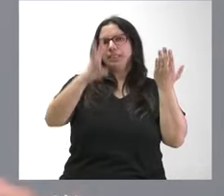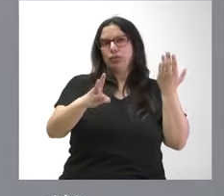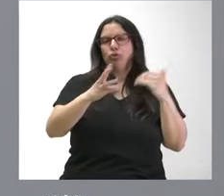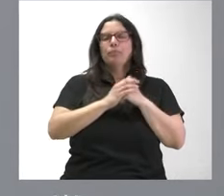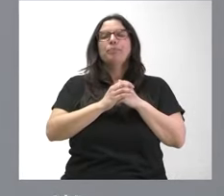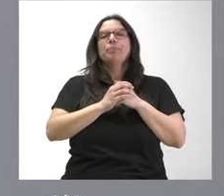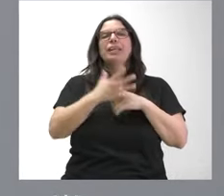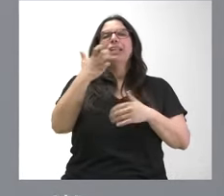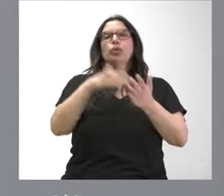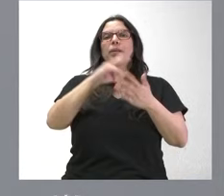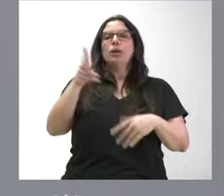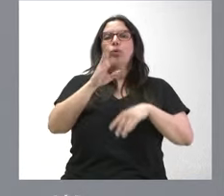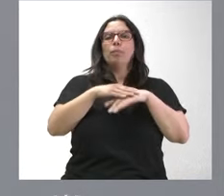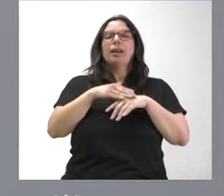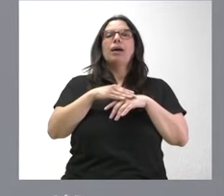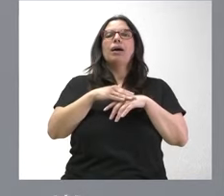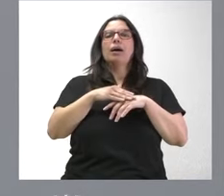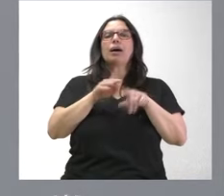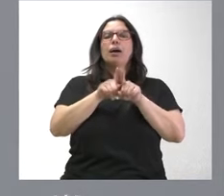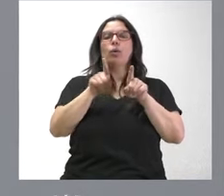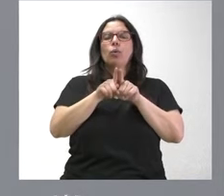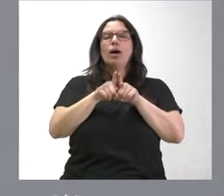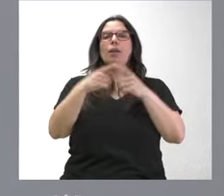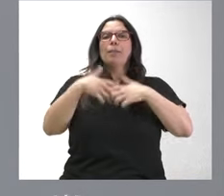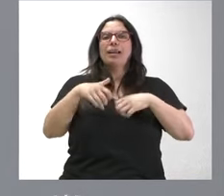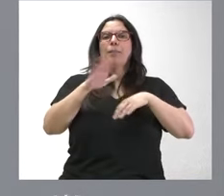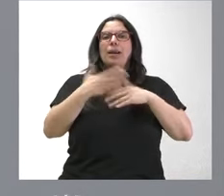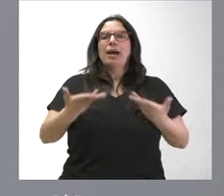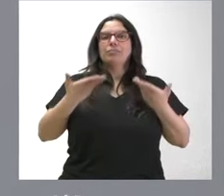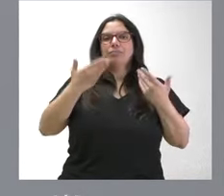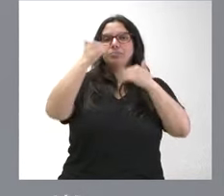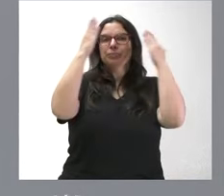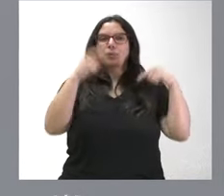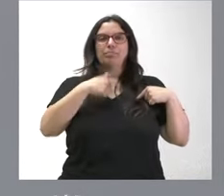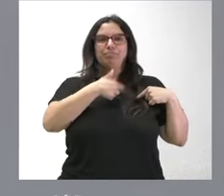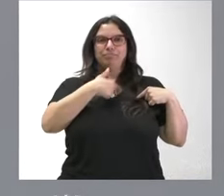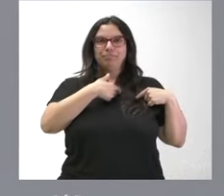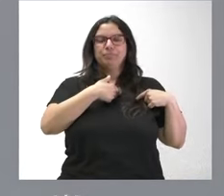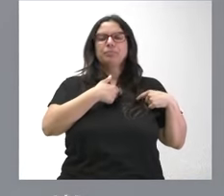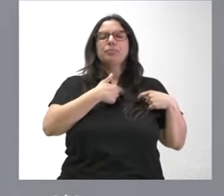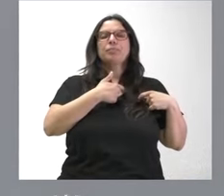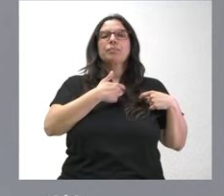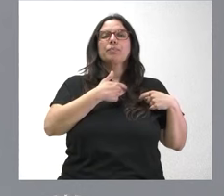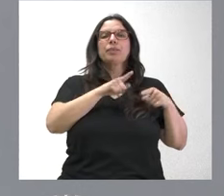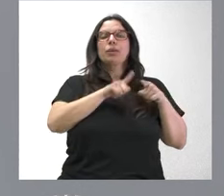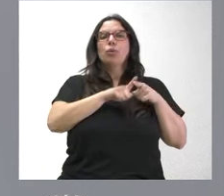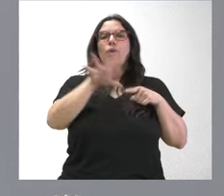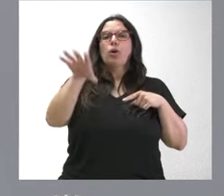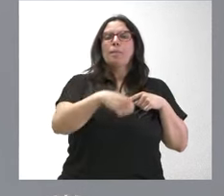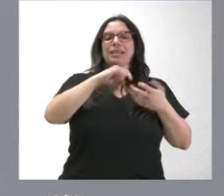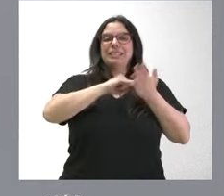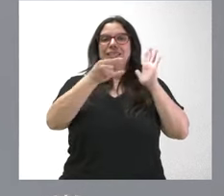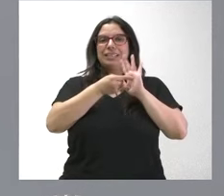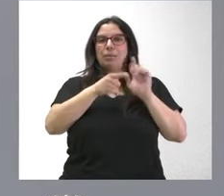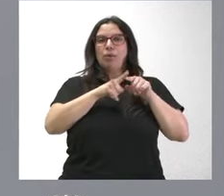para los dispositivos de asistencia ventricular en León. Se trata de la adquisición de los sistemas de